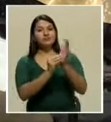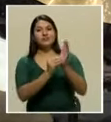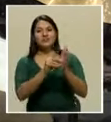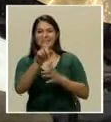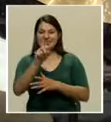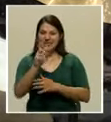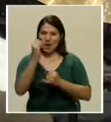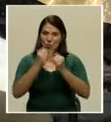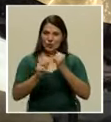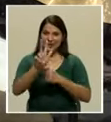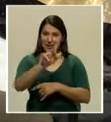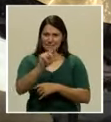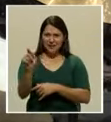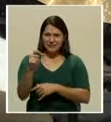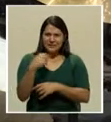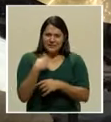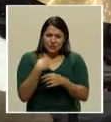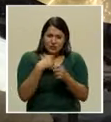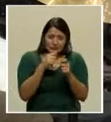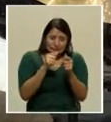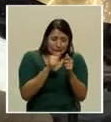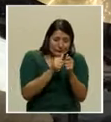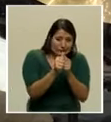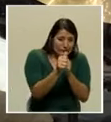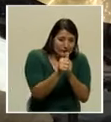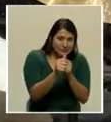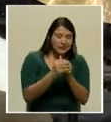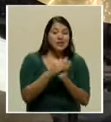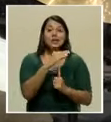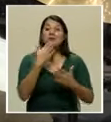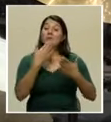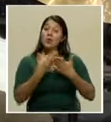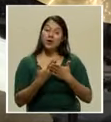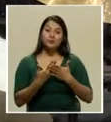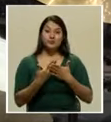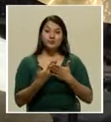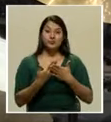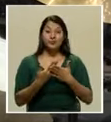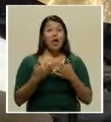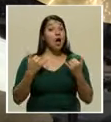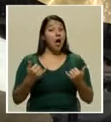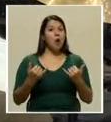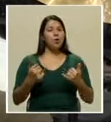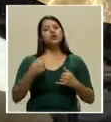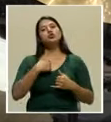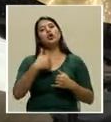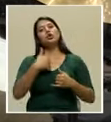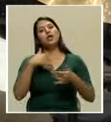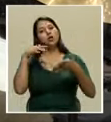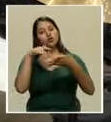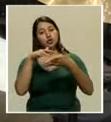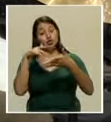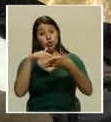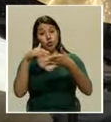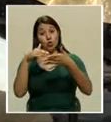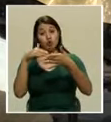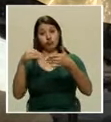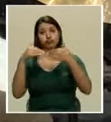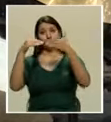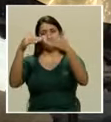en el último trimestre y apenitas pasé. Y bueno, hoy por hoy tengo estudios de posgrado, de